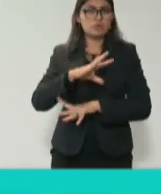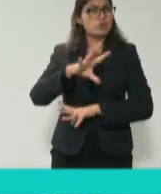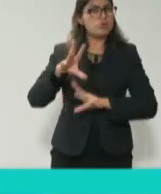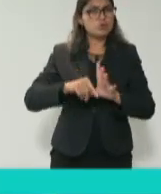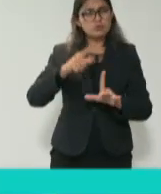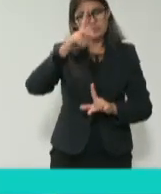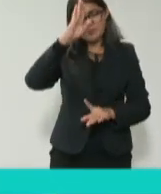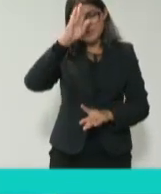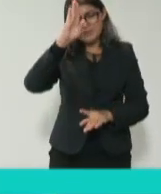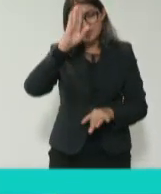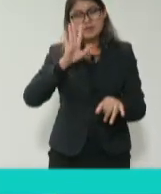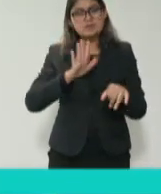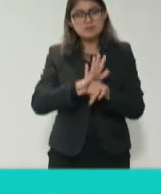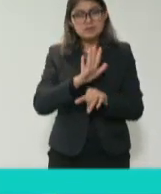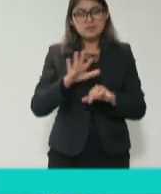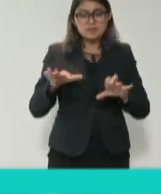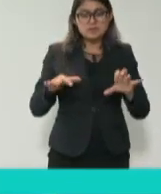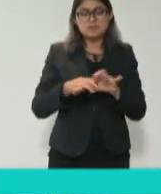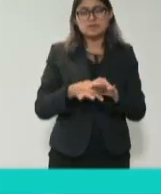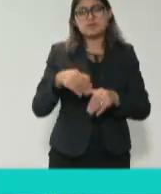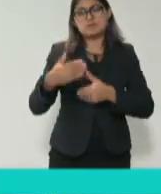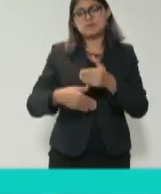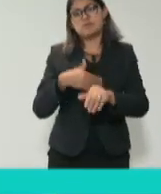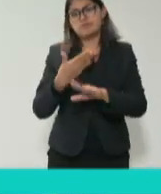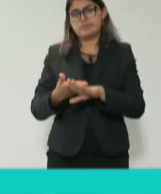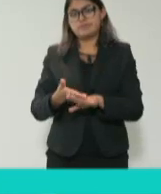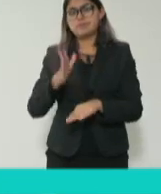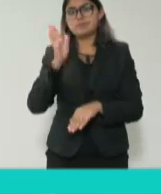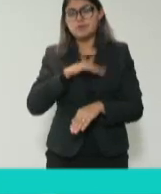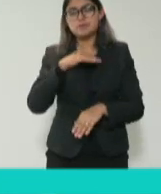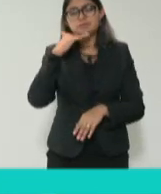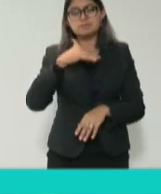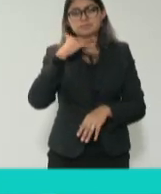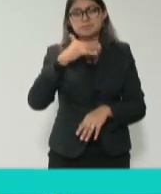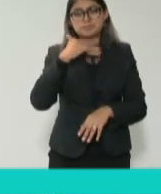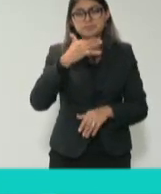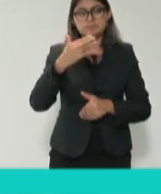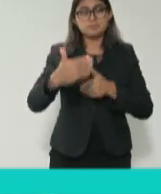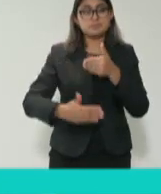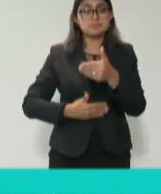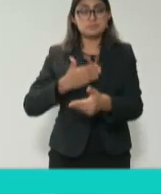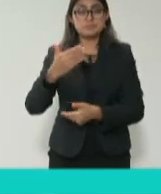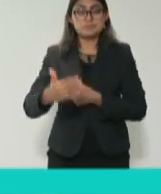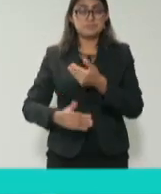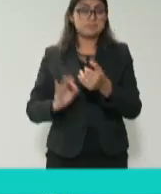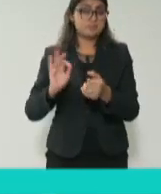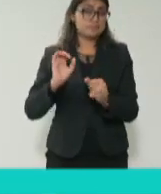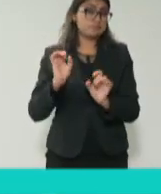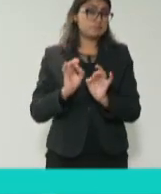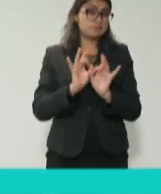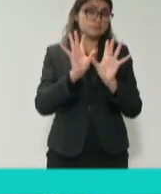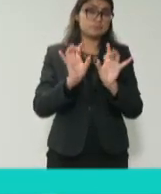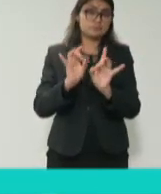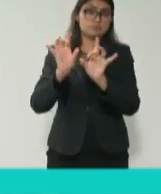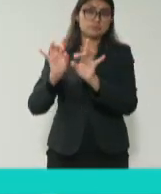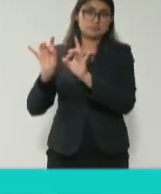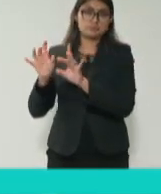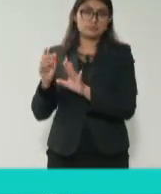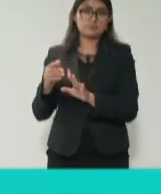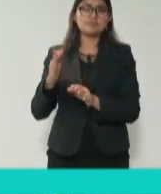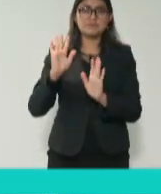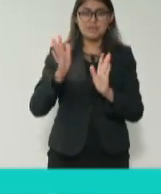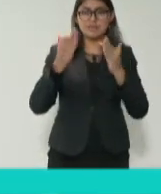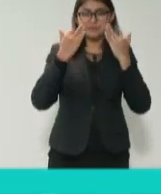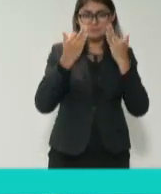que se incurra en faltas que generan esa corrupción y que a la larga, si algo pasa, como muchos de los casos que ya se vieron